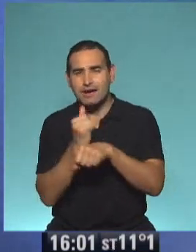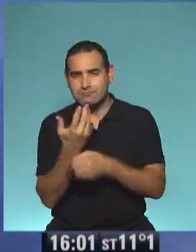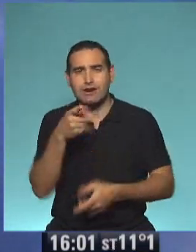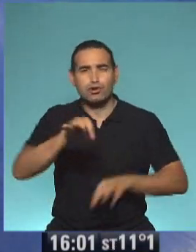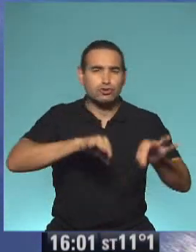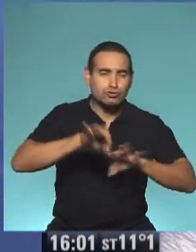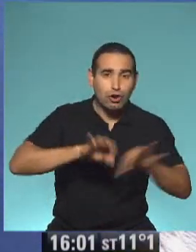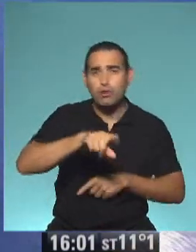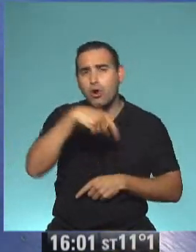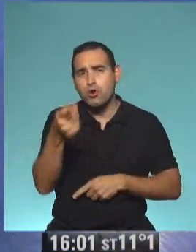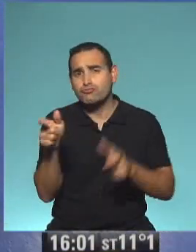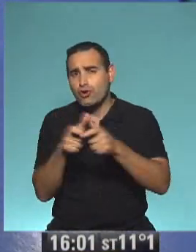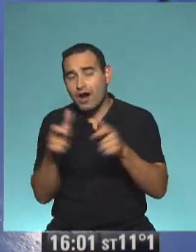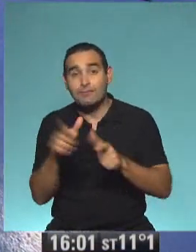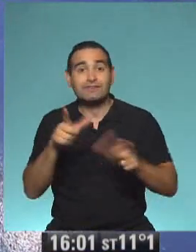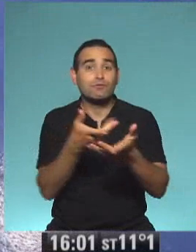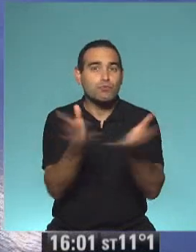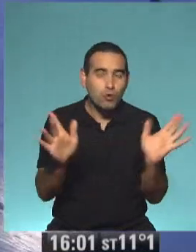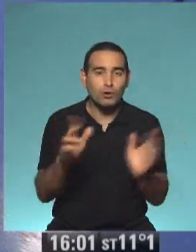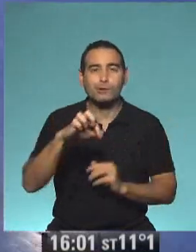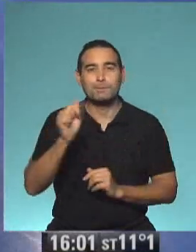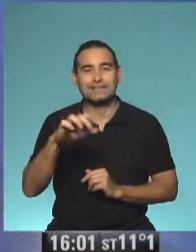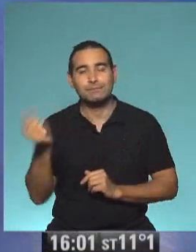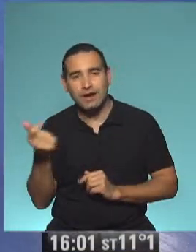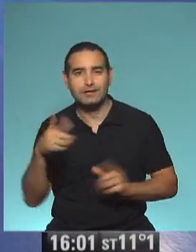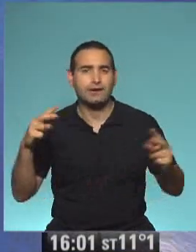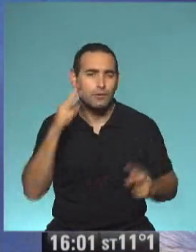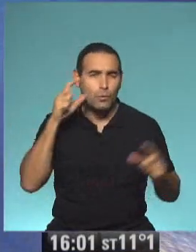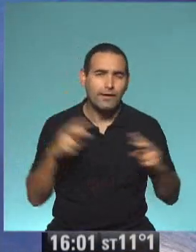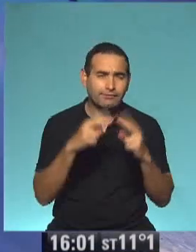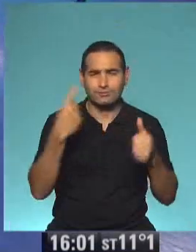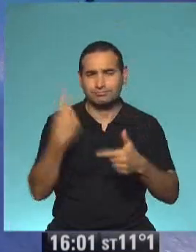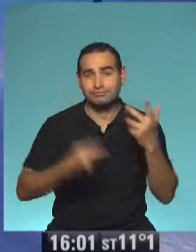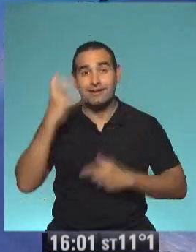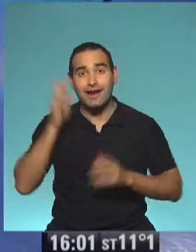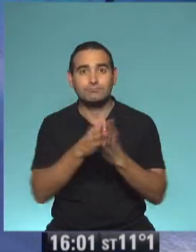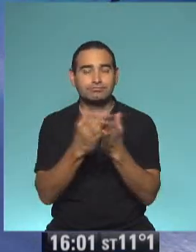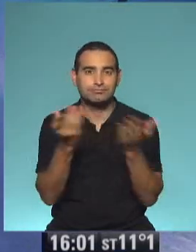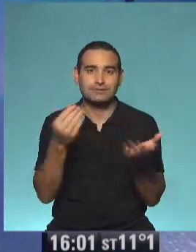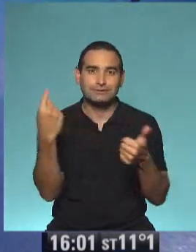el control, en otros programas, en TV Pública, en Canal Paca Paca, en Canal Encuentro, en la radio, los cuadernillos y en la plataforma web. www